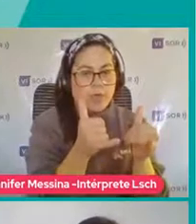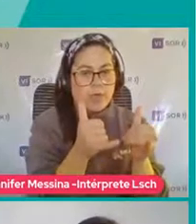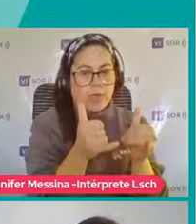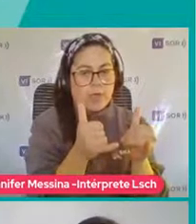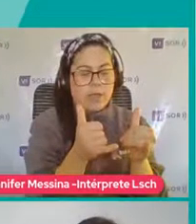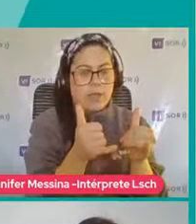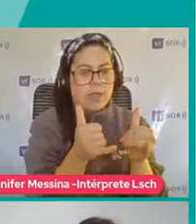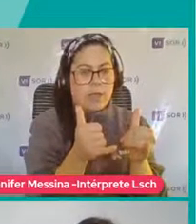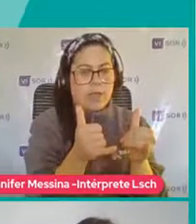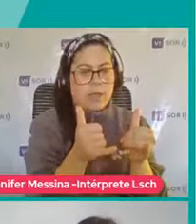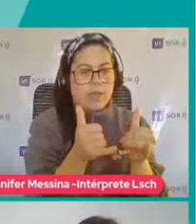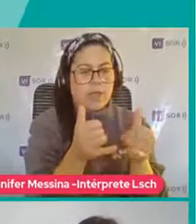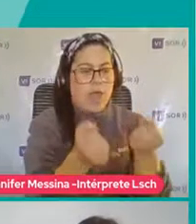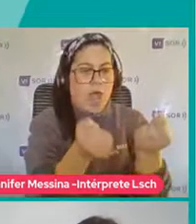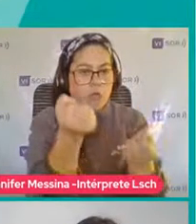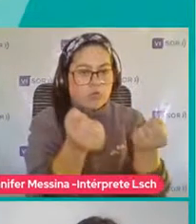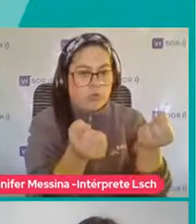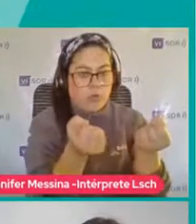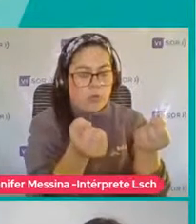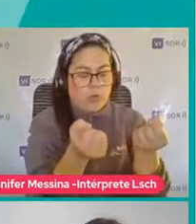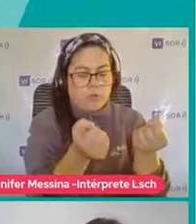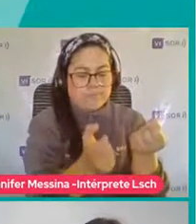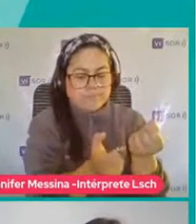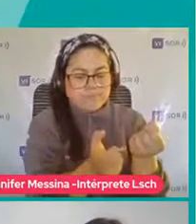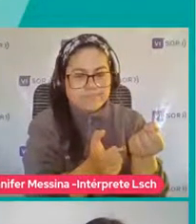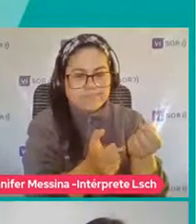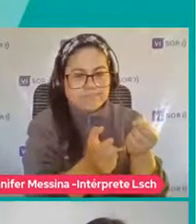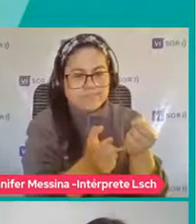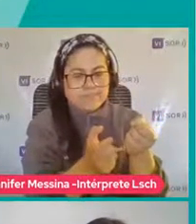auto Por ejemplo O que